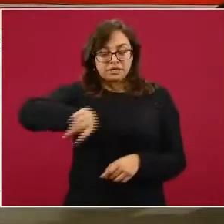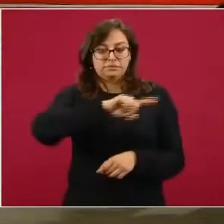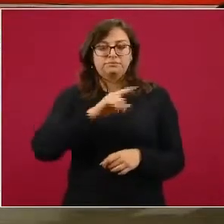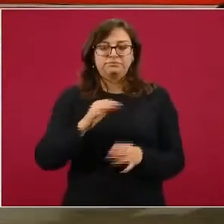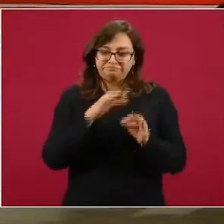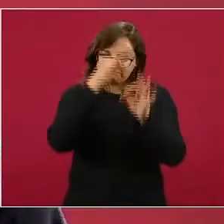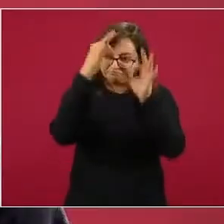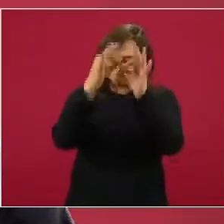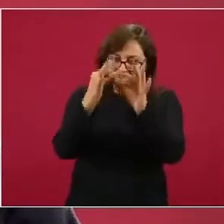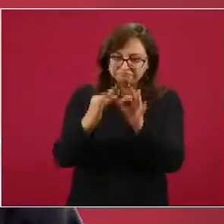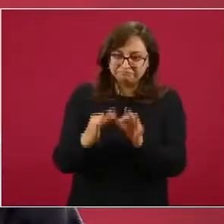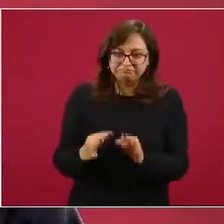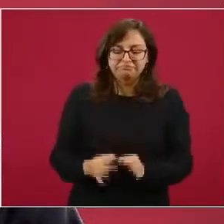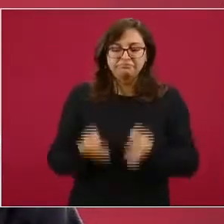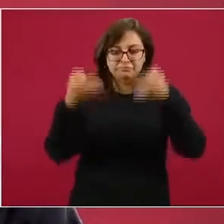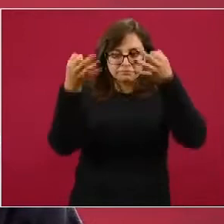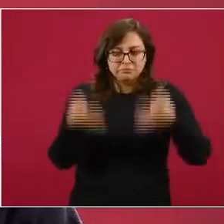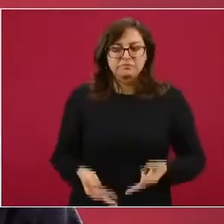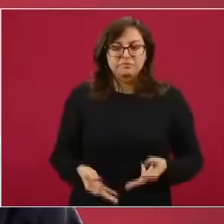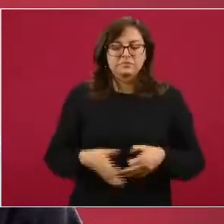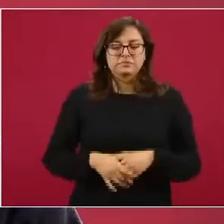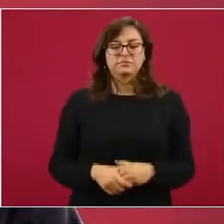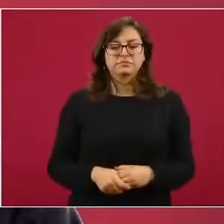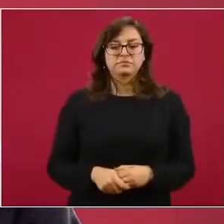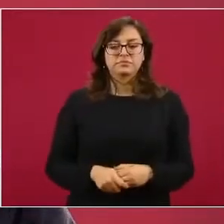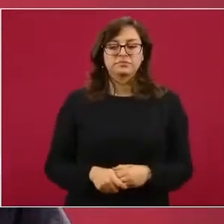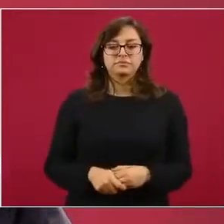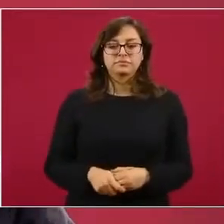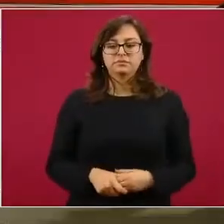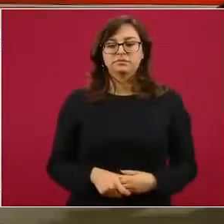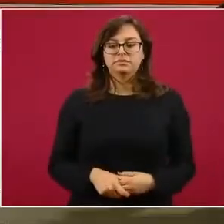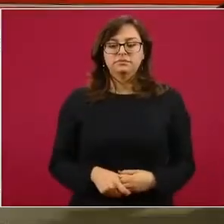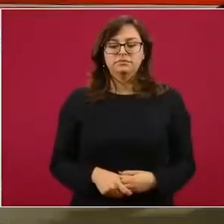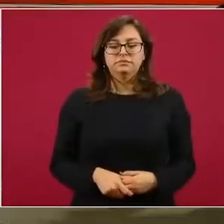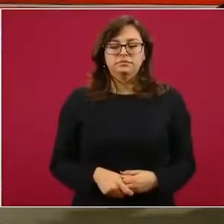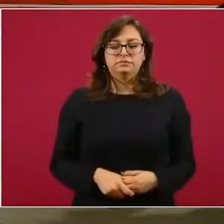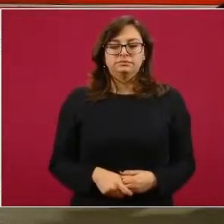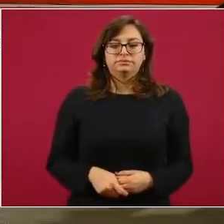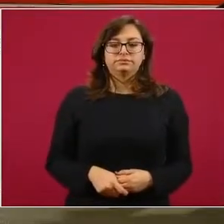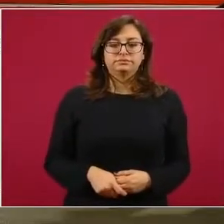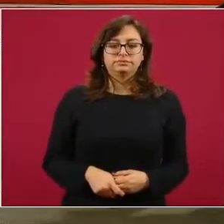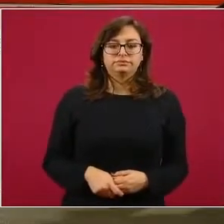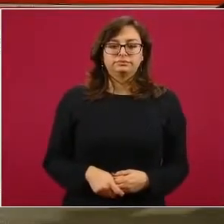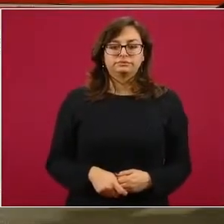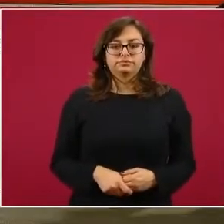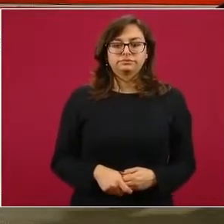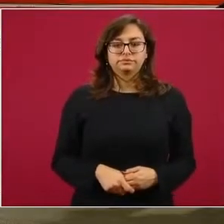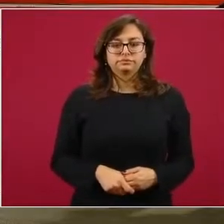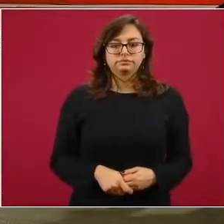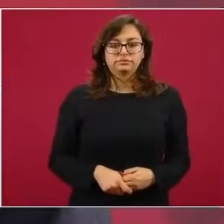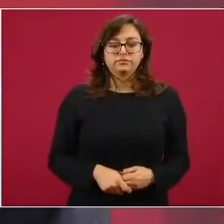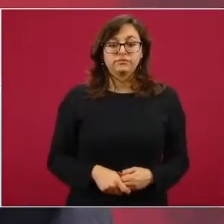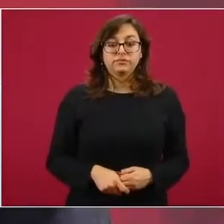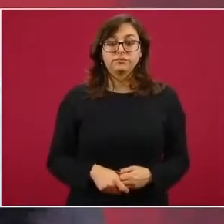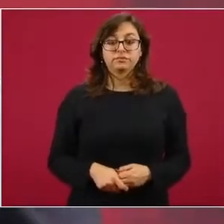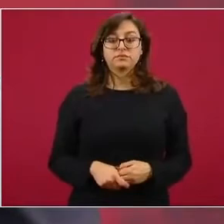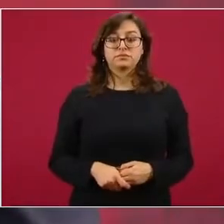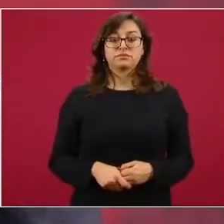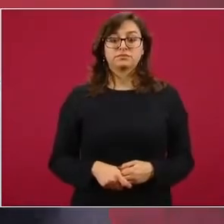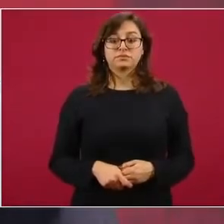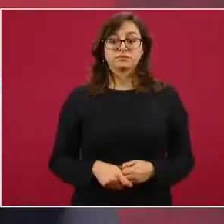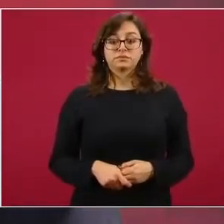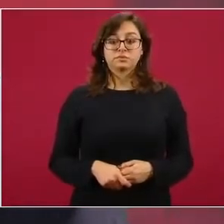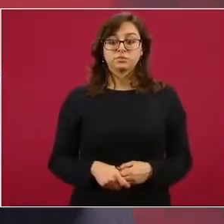recta de la autoridad sanitaria. No les podemos achacar a ellas, quiero dejar muy en claro,